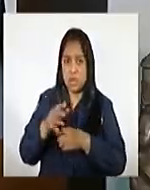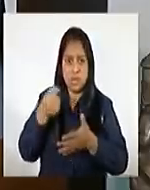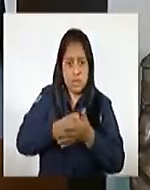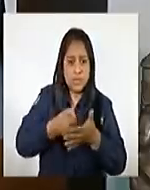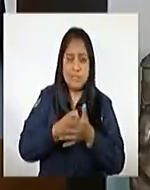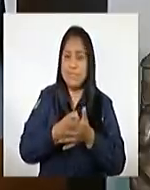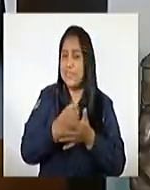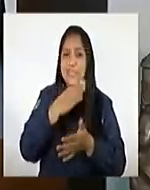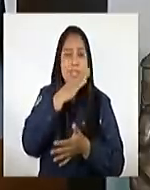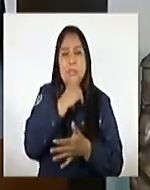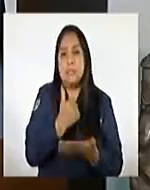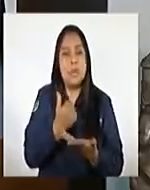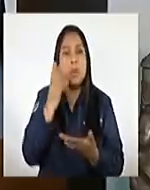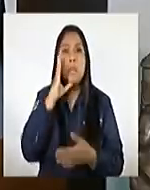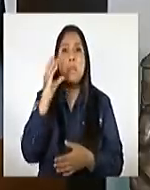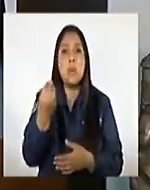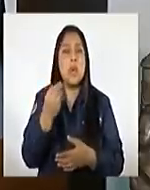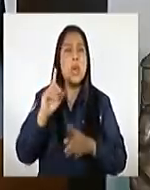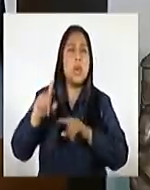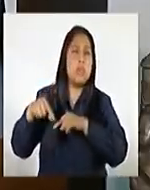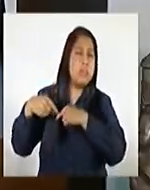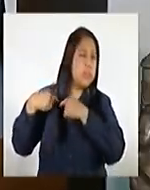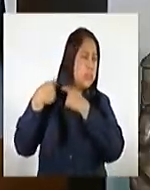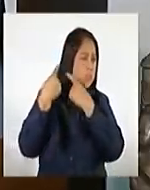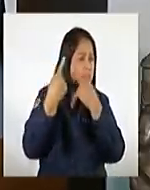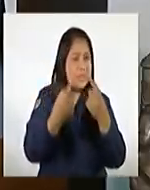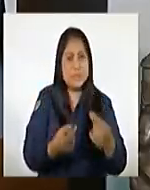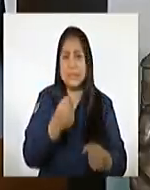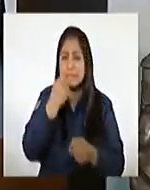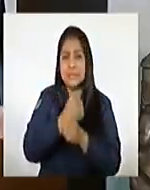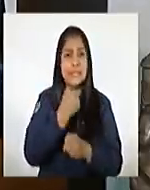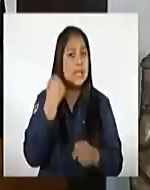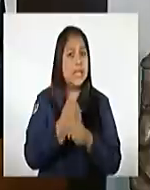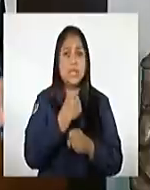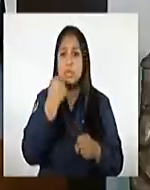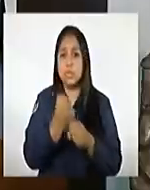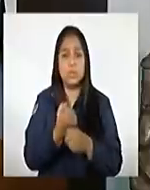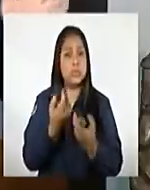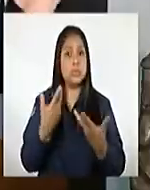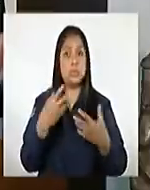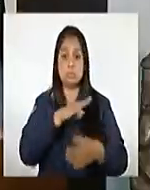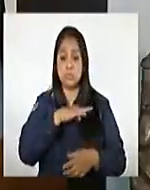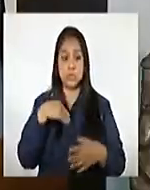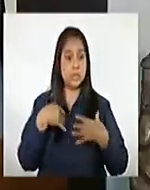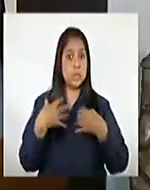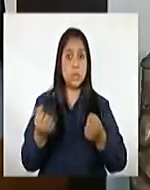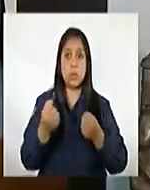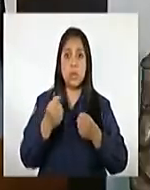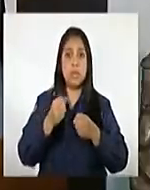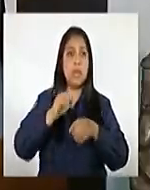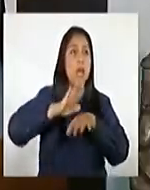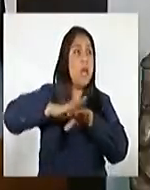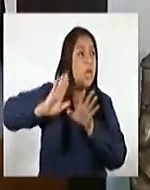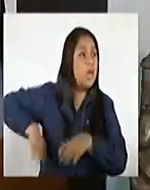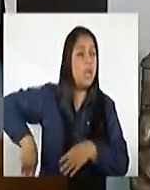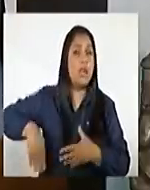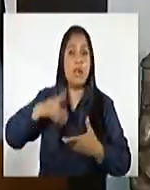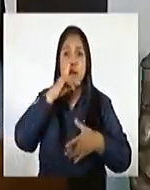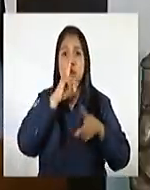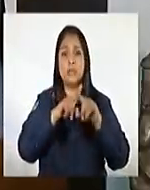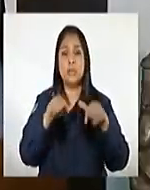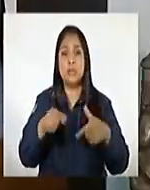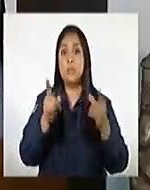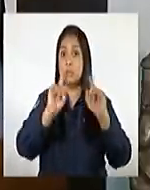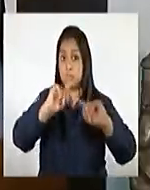Solo recordémonos por cuántas decenas de años el sistema de salud estuvo en el abandono. Pero